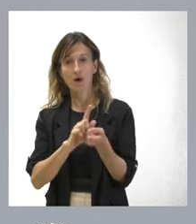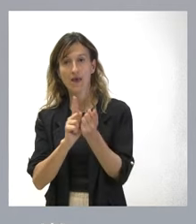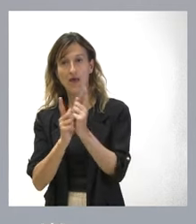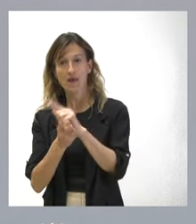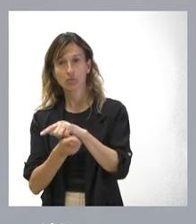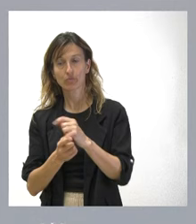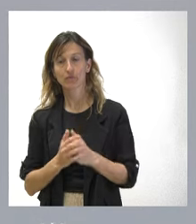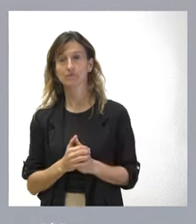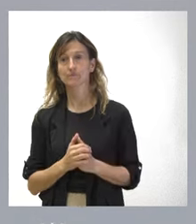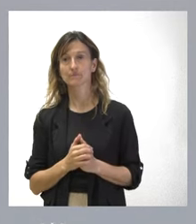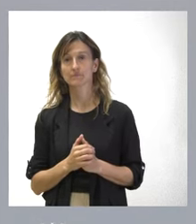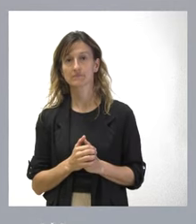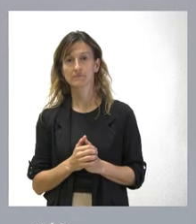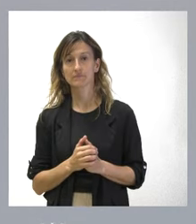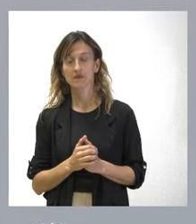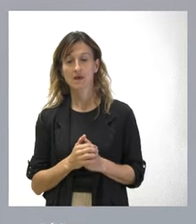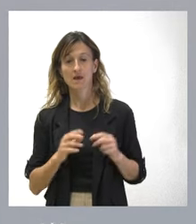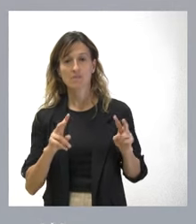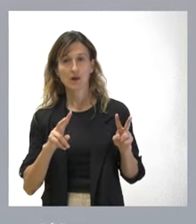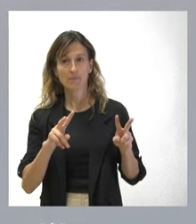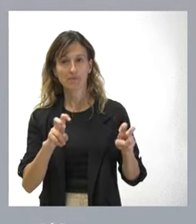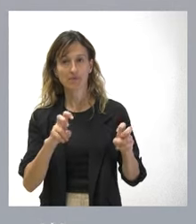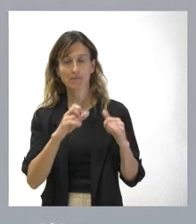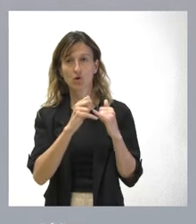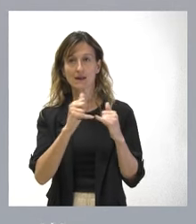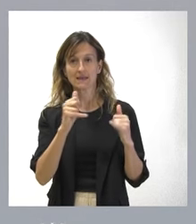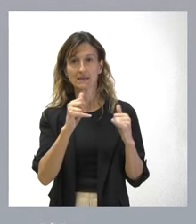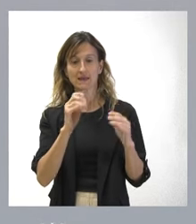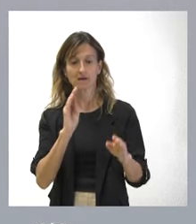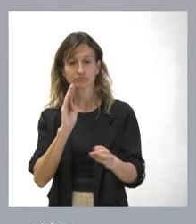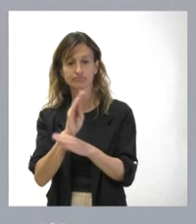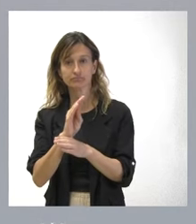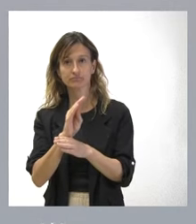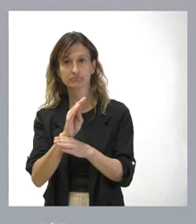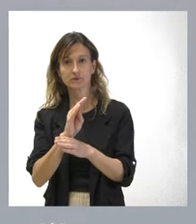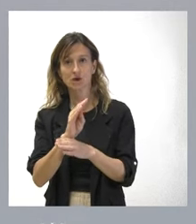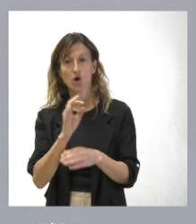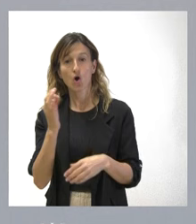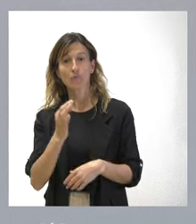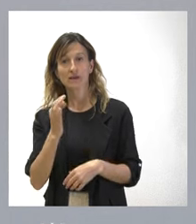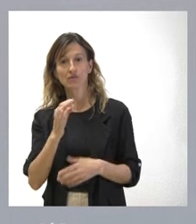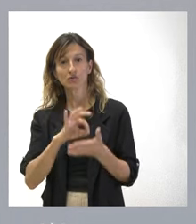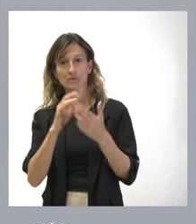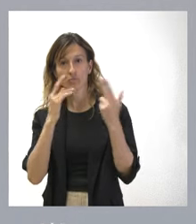momento, como usted recordará, no todas estas líneas fueron financiadas por no ser de obligación de servicio público,